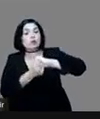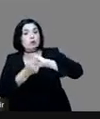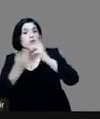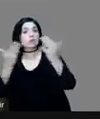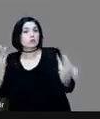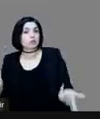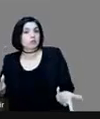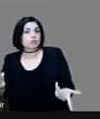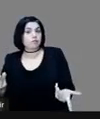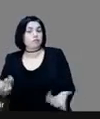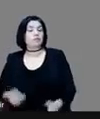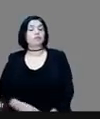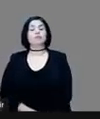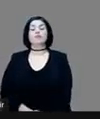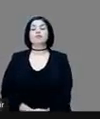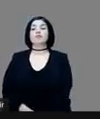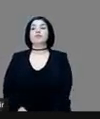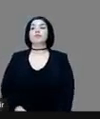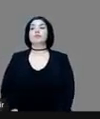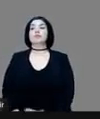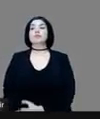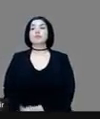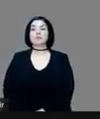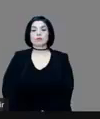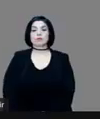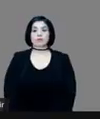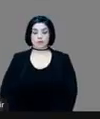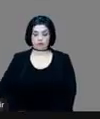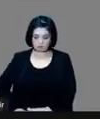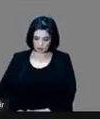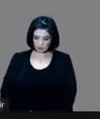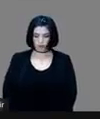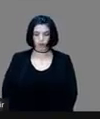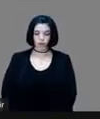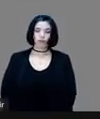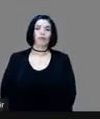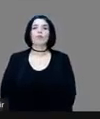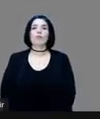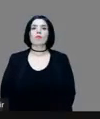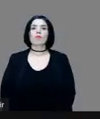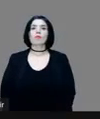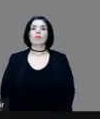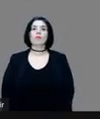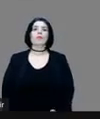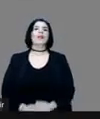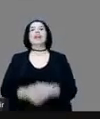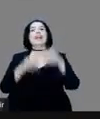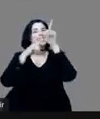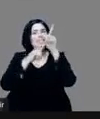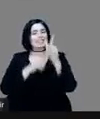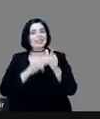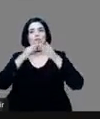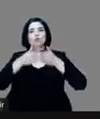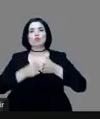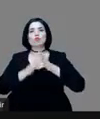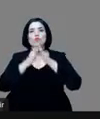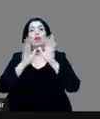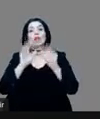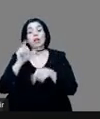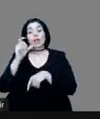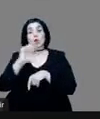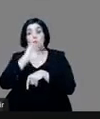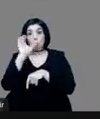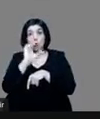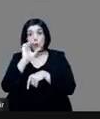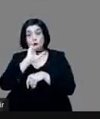continúan su recorrido por la costa. Cuando llegan a Tabasco,